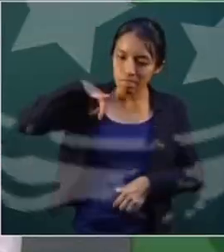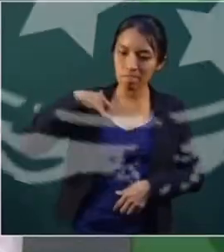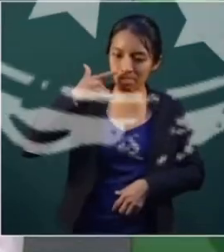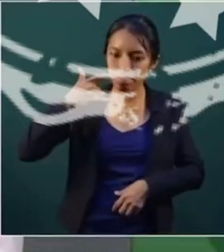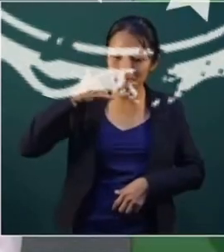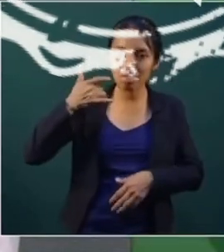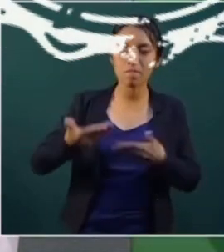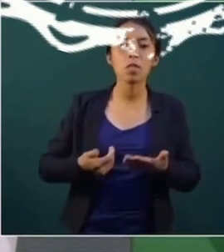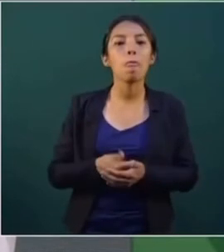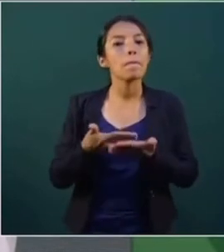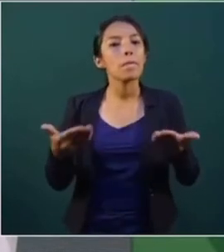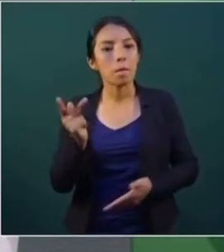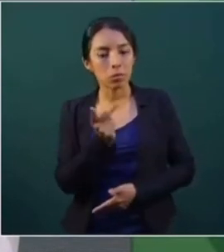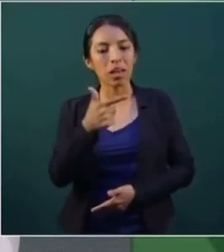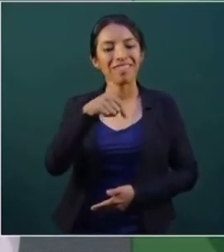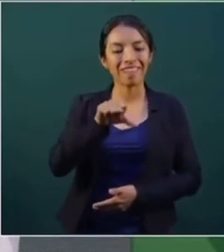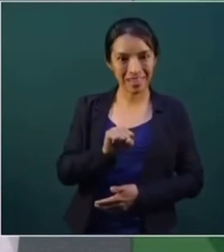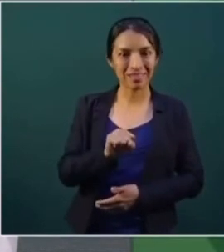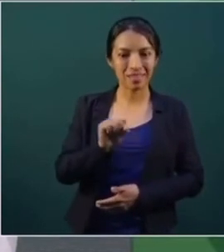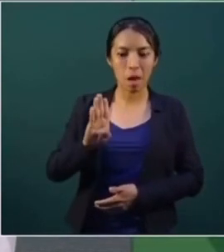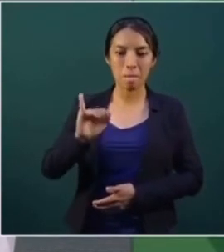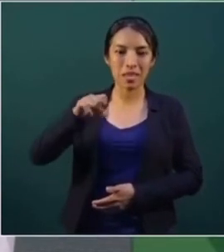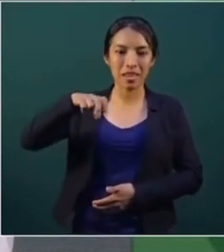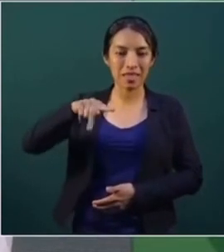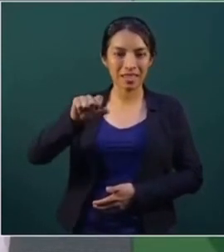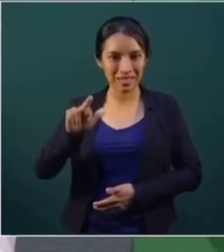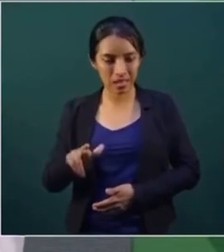Acerca del gas bienestar, se está avanzando,